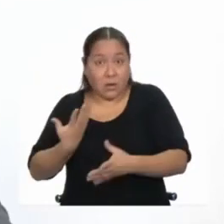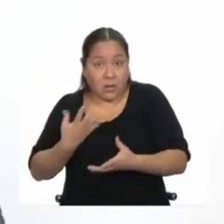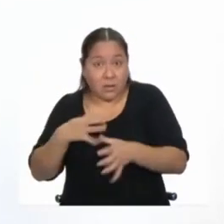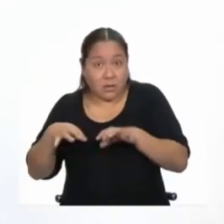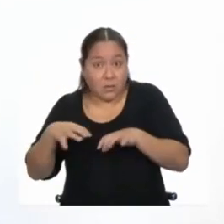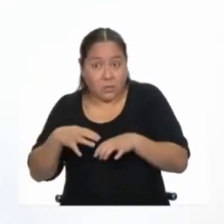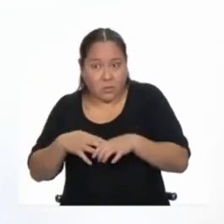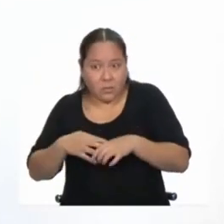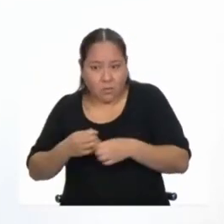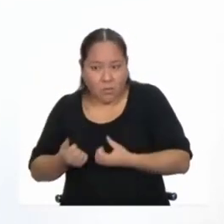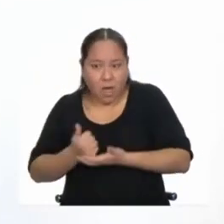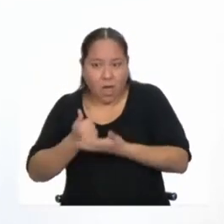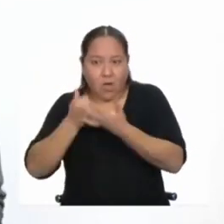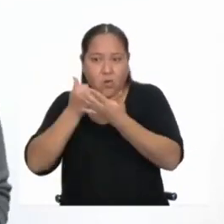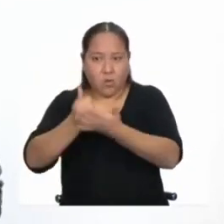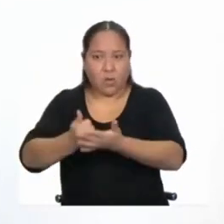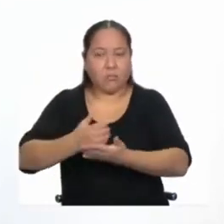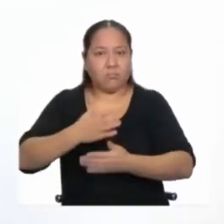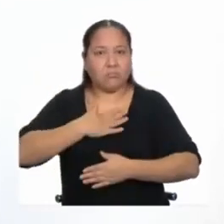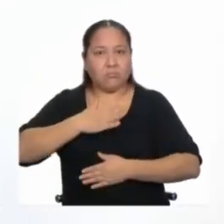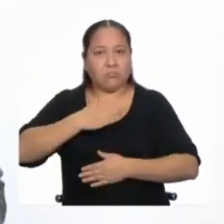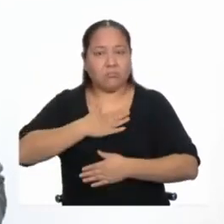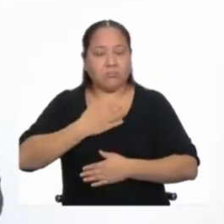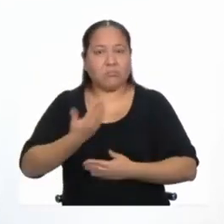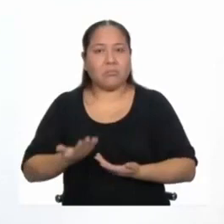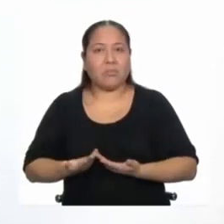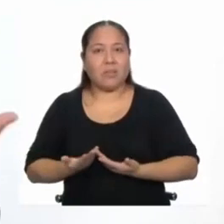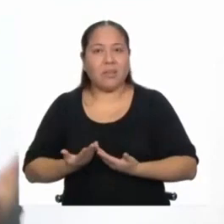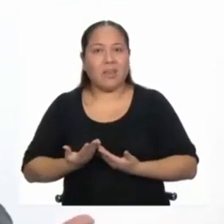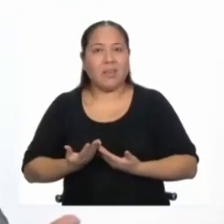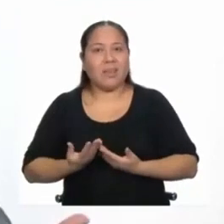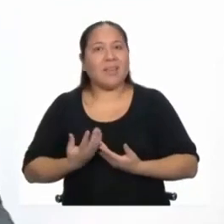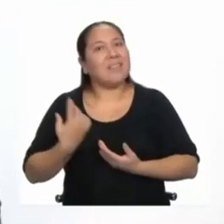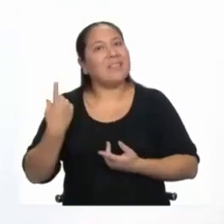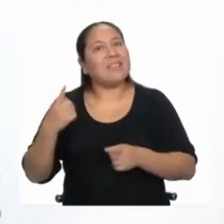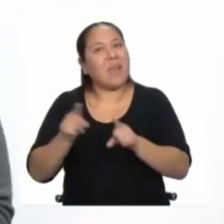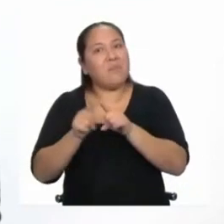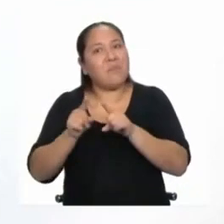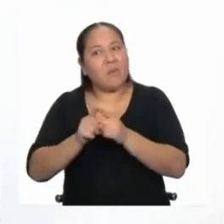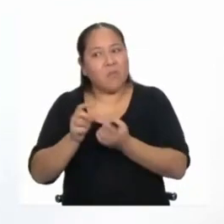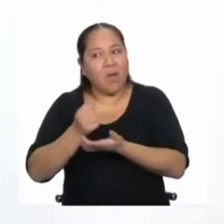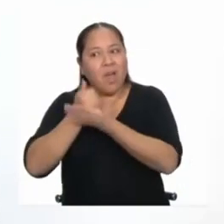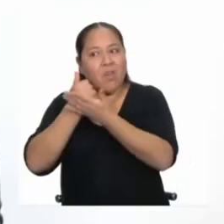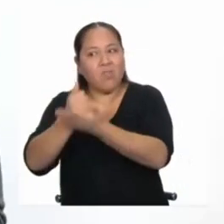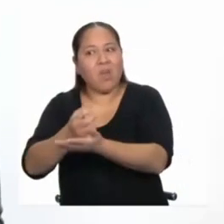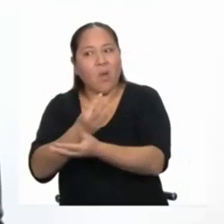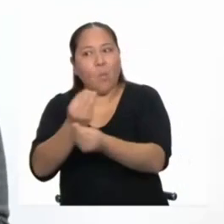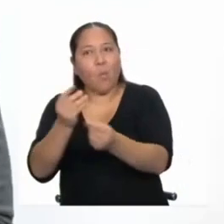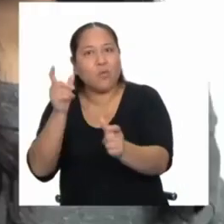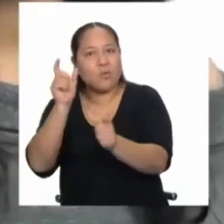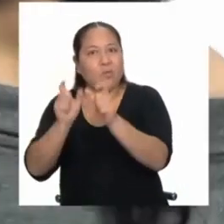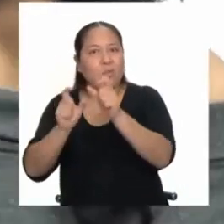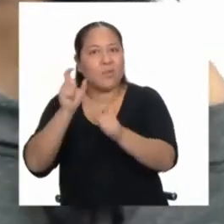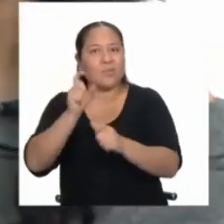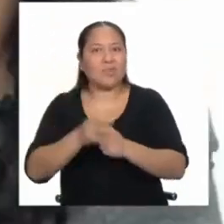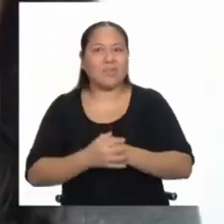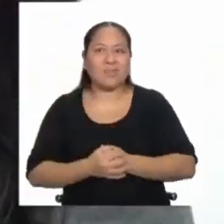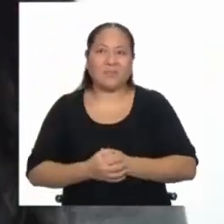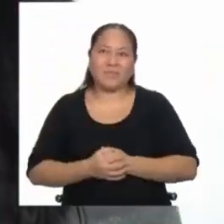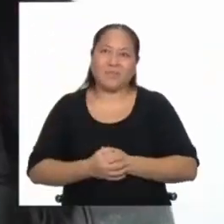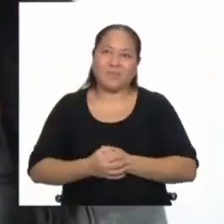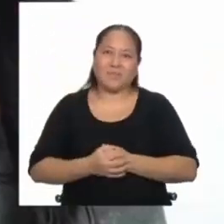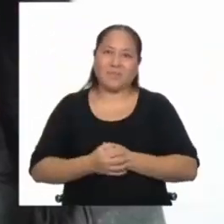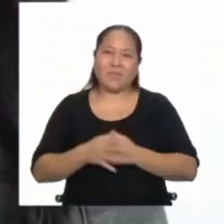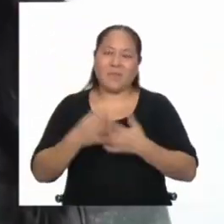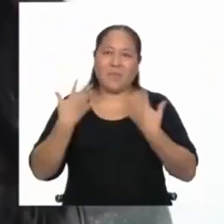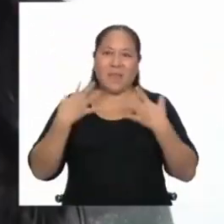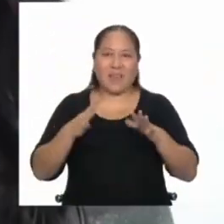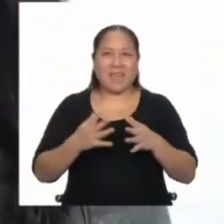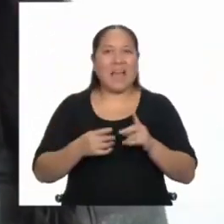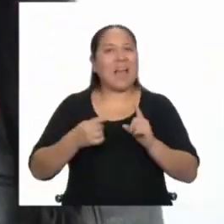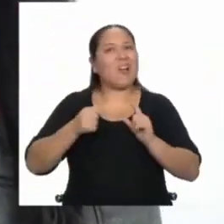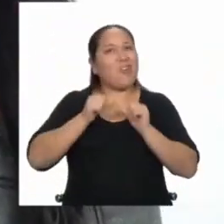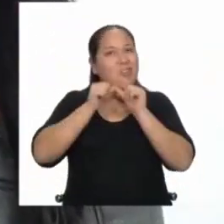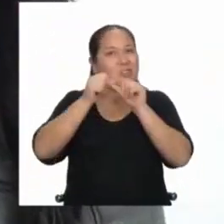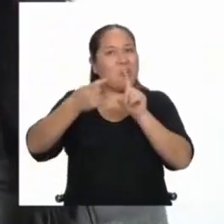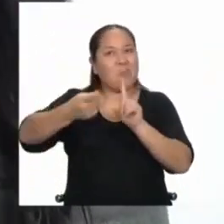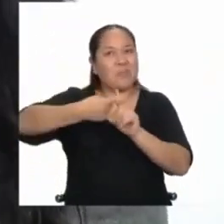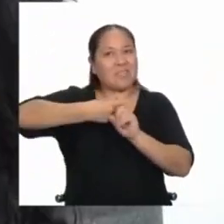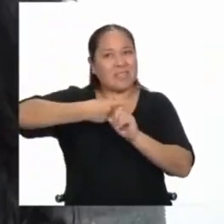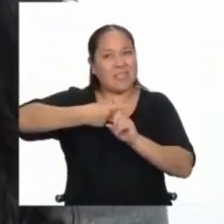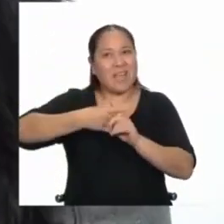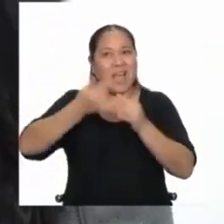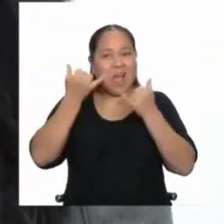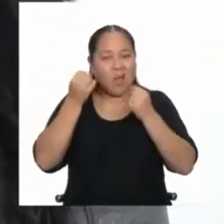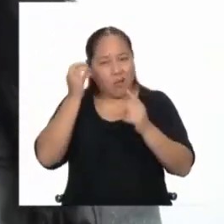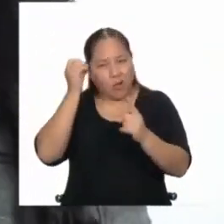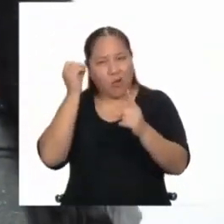no solo con nuestro bienestar, sino también con el de muchas otras personas. Y para seguir positivos, ahora